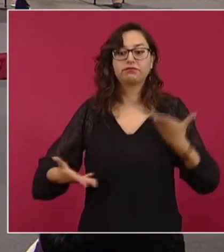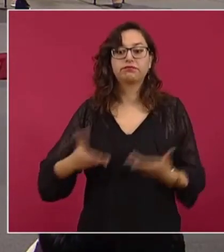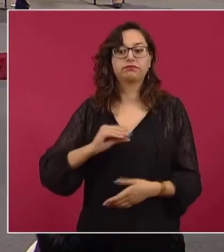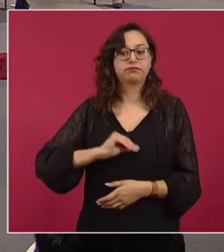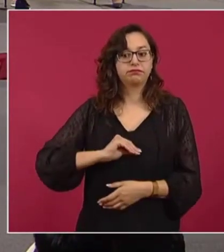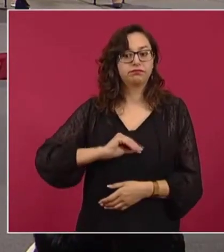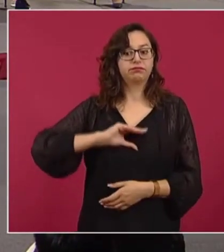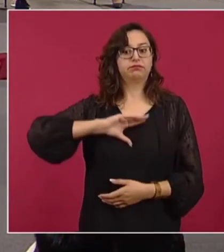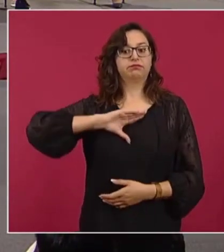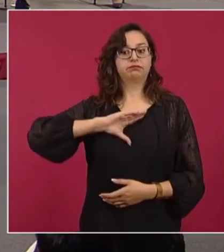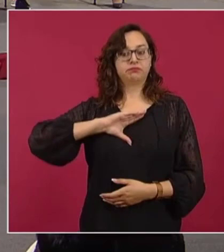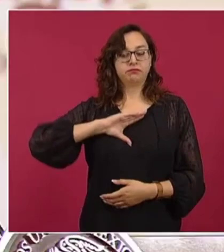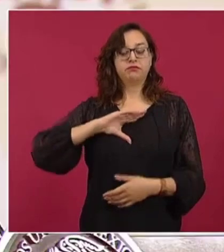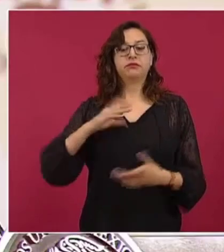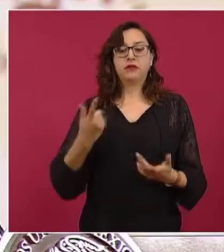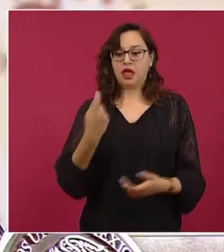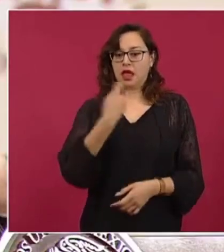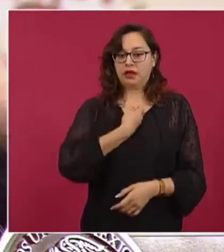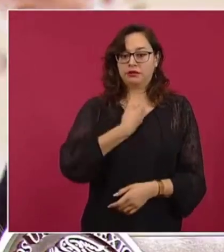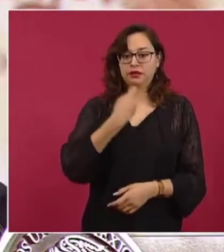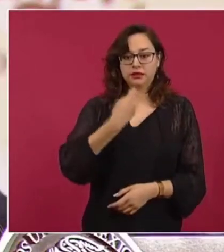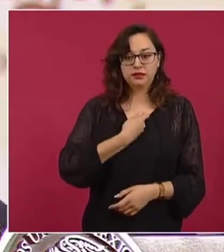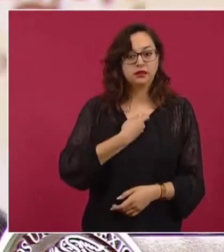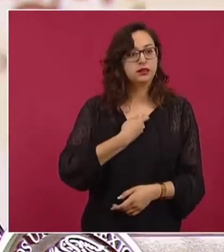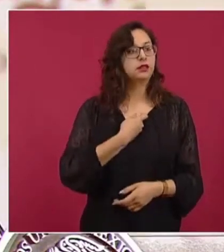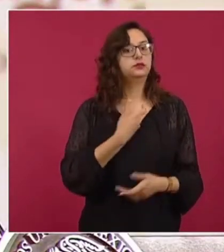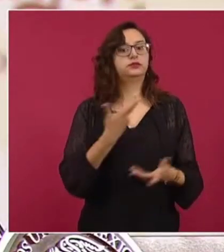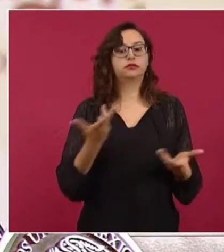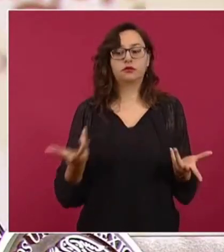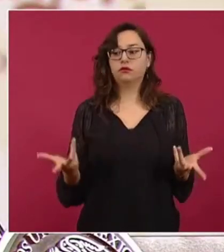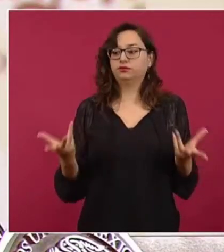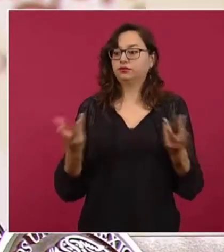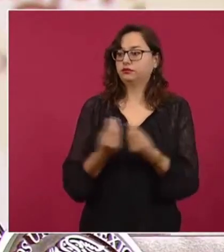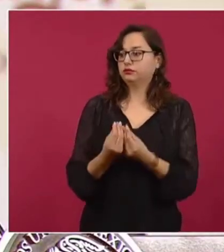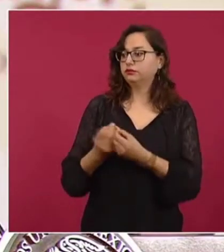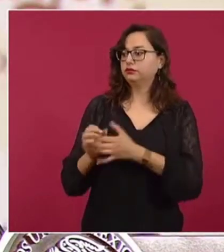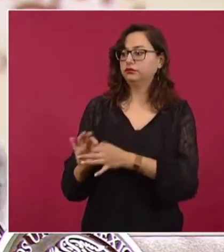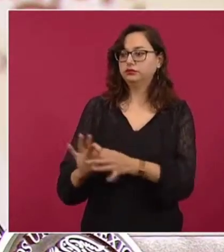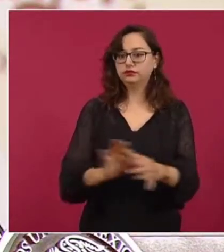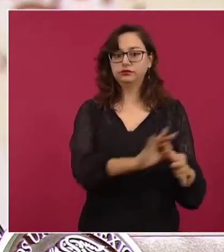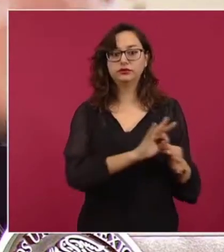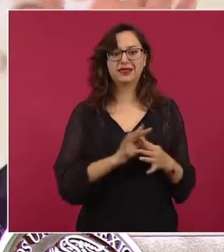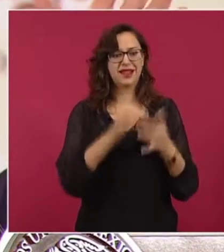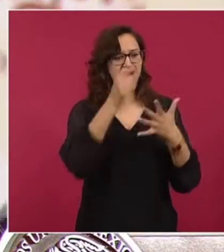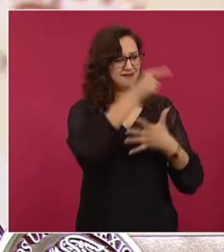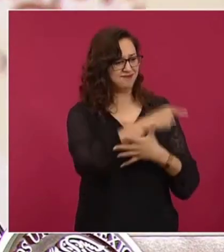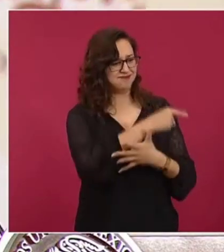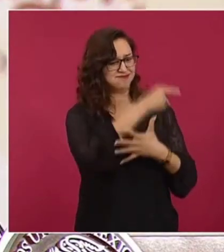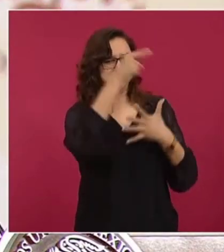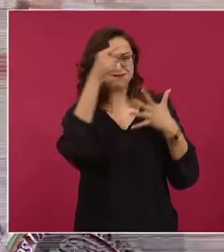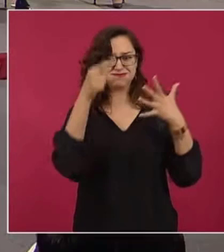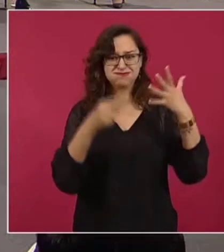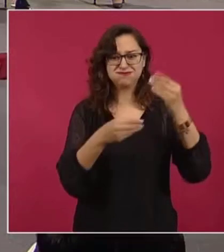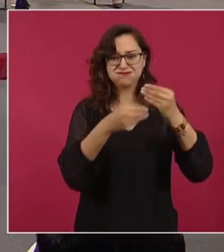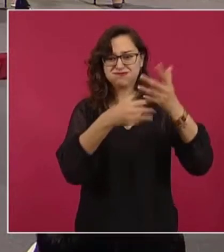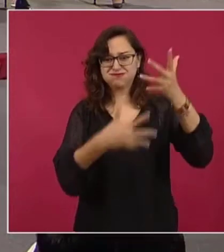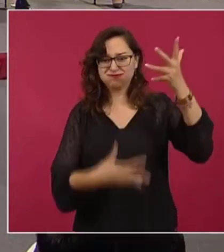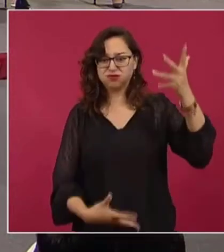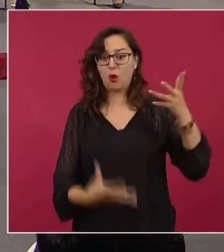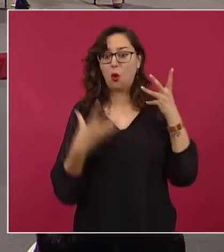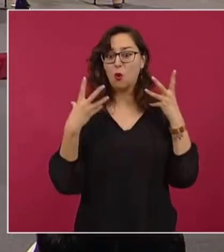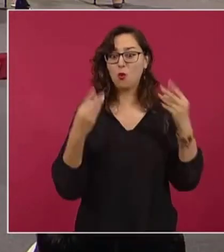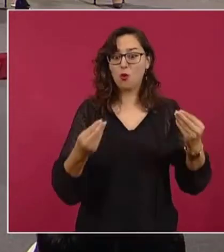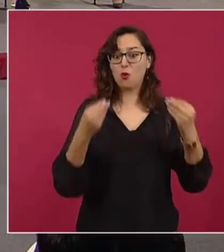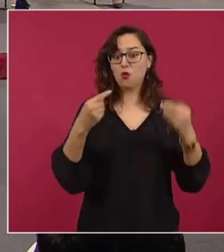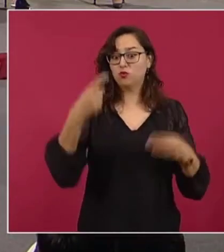es el reconocimiento de la identidad, el reconocimiento de identidad de otros. En fin, es todo un espectro del desarrollo